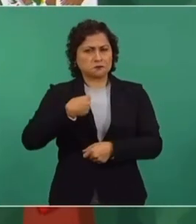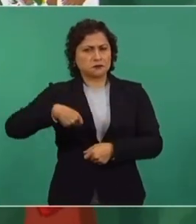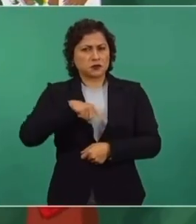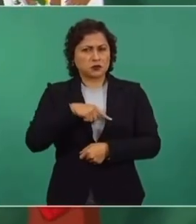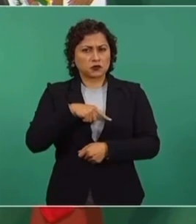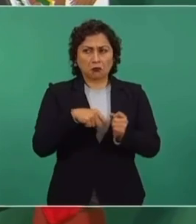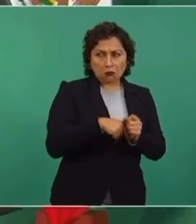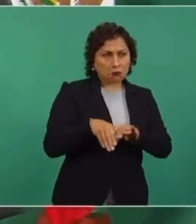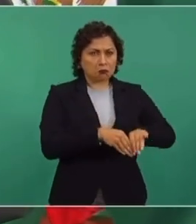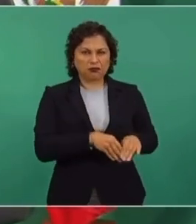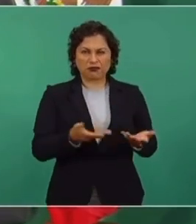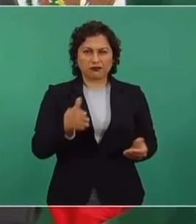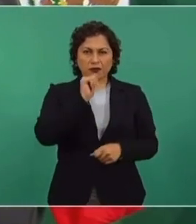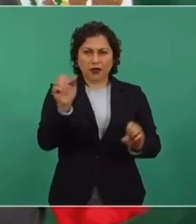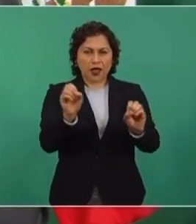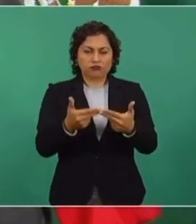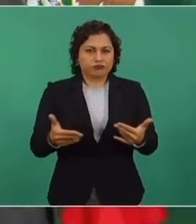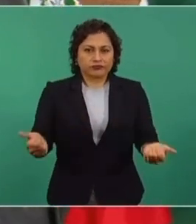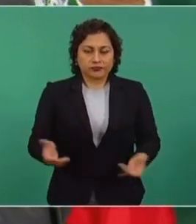que ocultar,